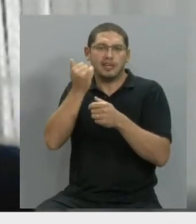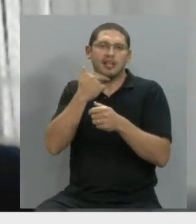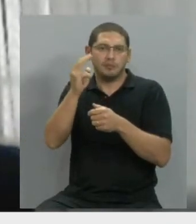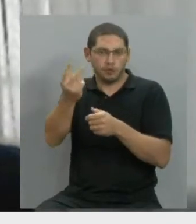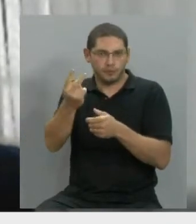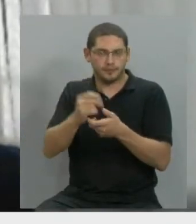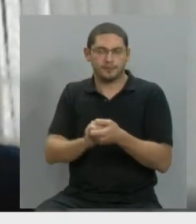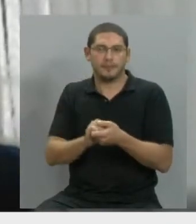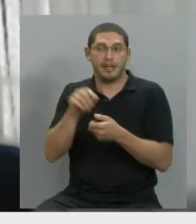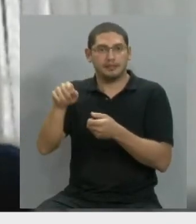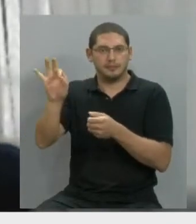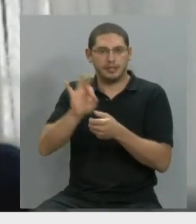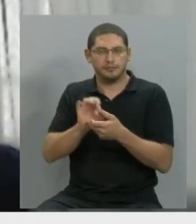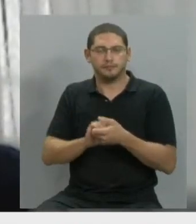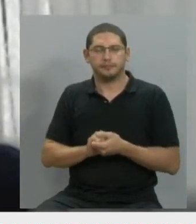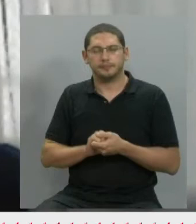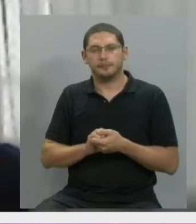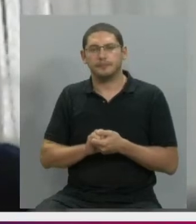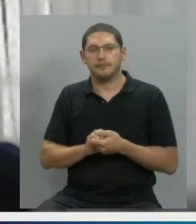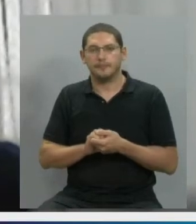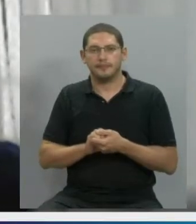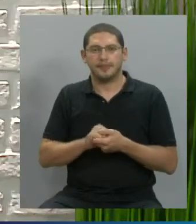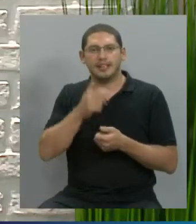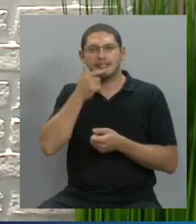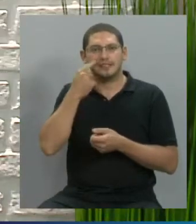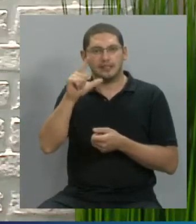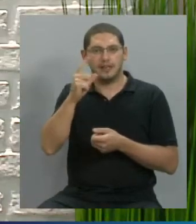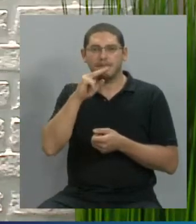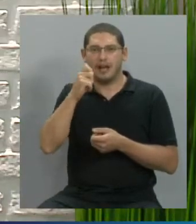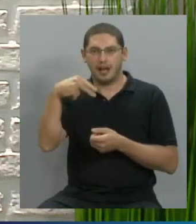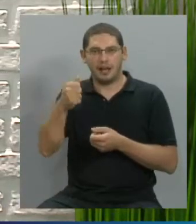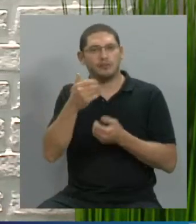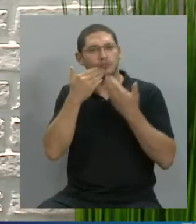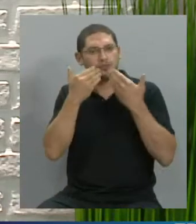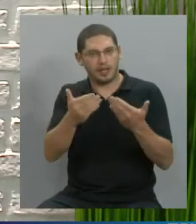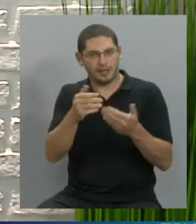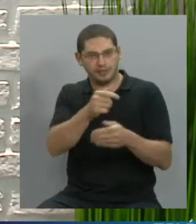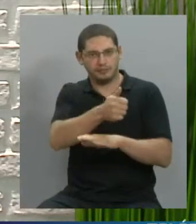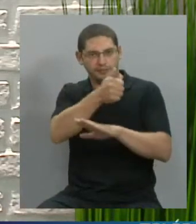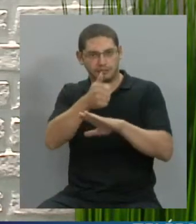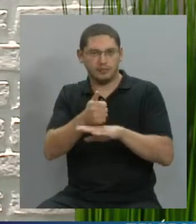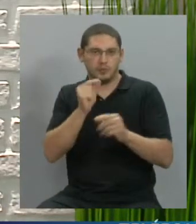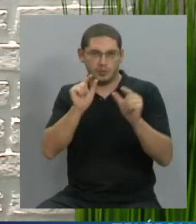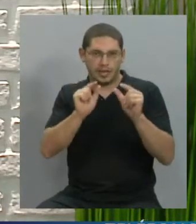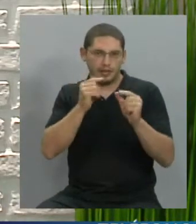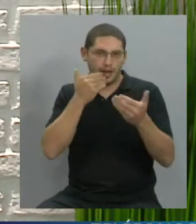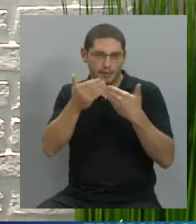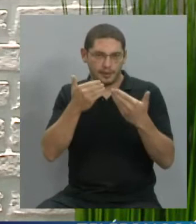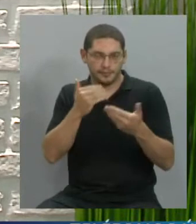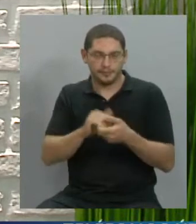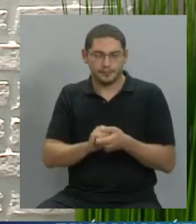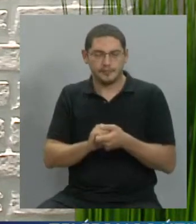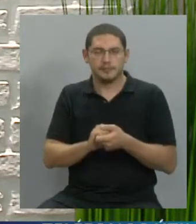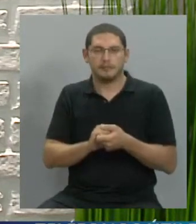a toda la audiencia, ¿cómo estás? Muy bien Silvana, muchas gracias por estos minutos. Antes de comenzar a hablar